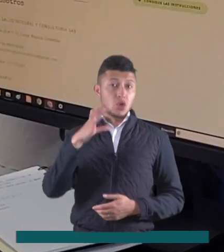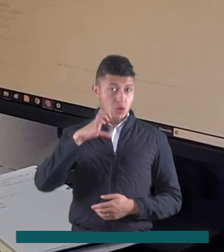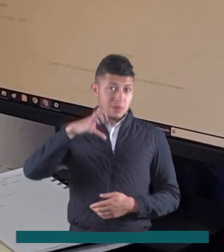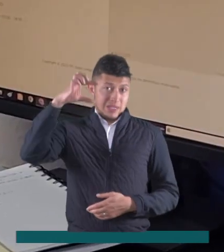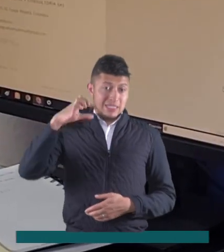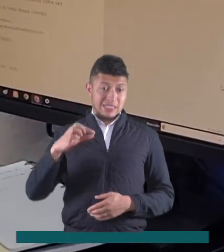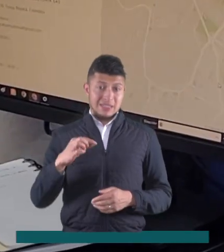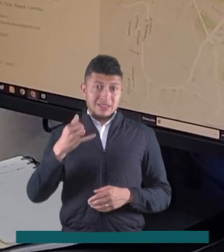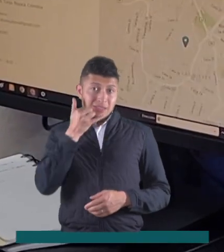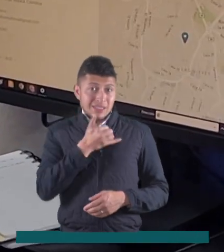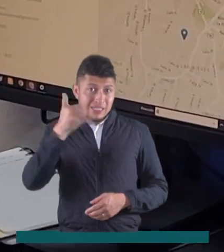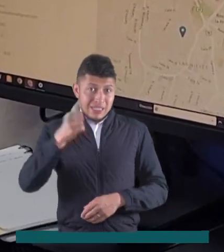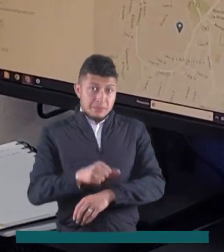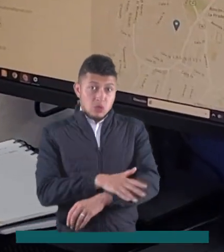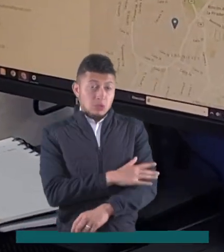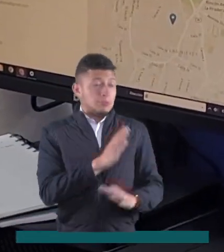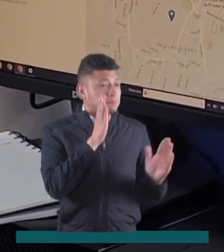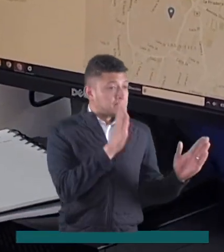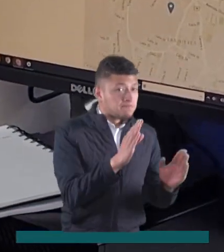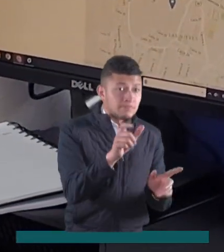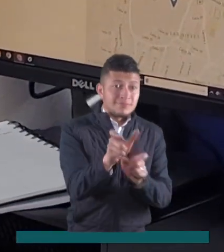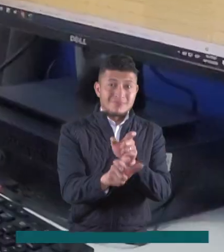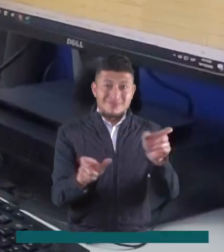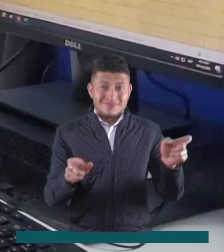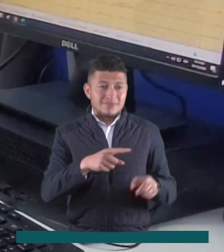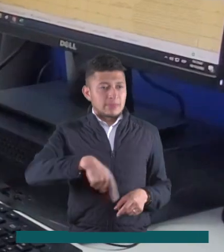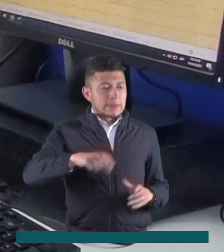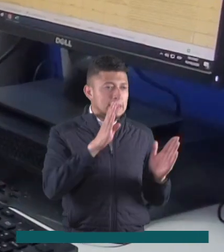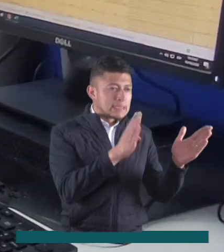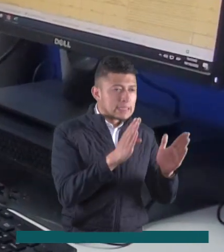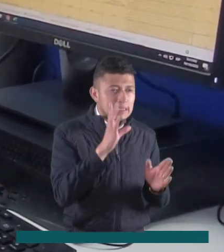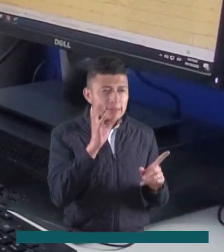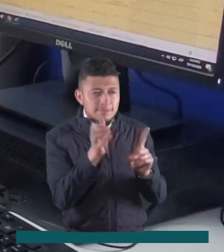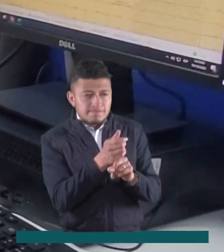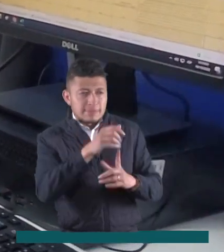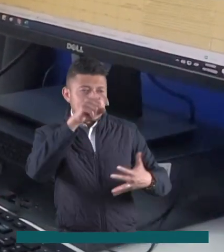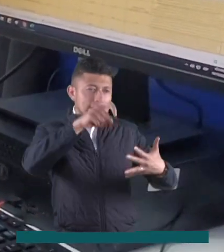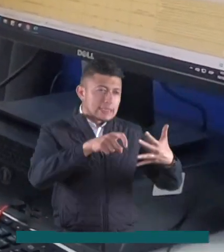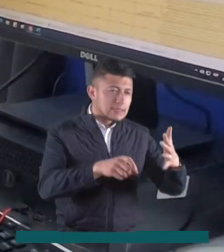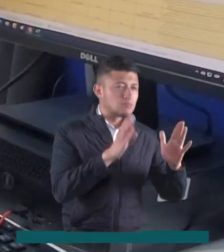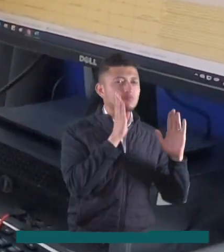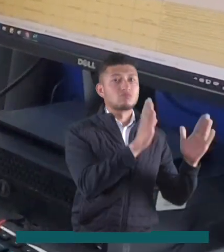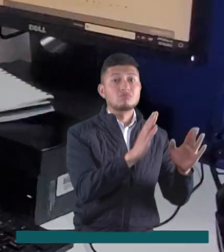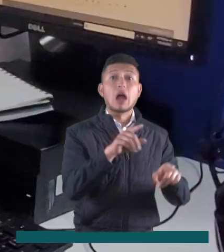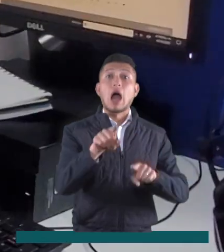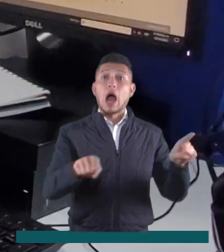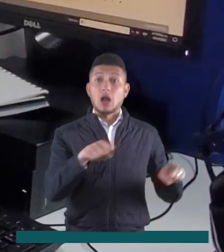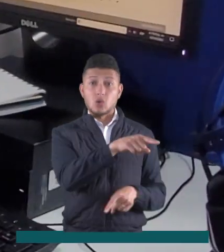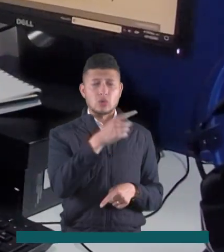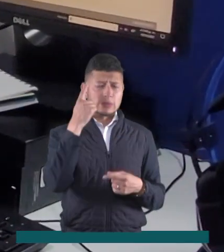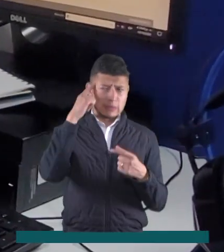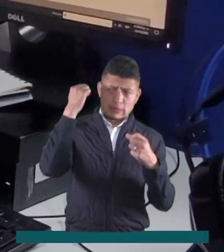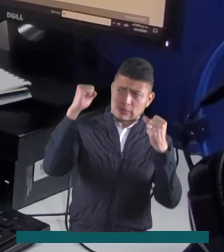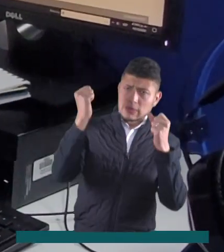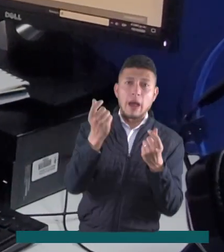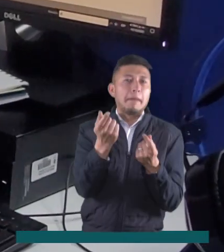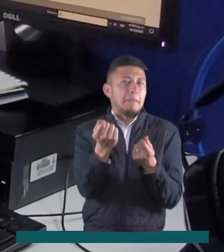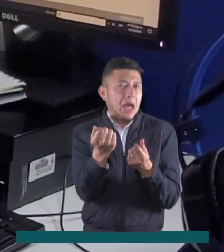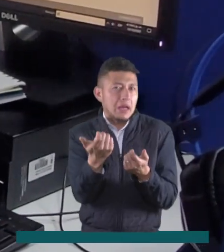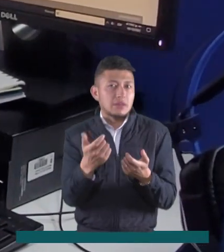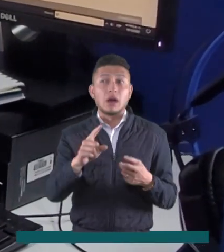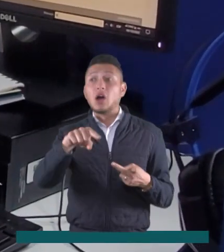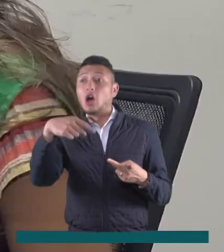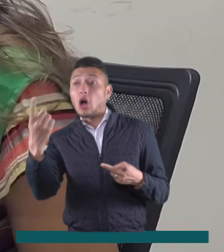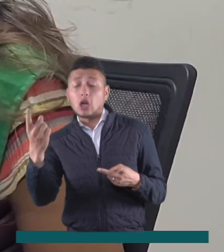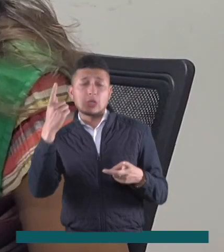Los profesionales de la línea emocional se encargan de escuchar a los pacientes e identificar sus necesidades. Algunos tienen preocupaciones económicas,